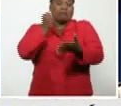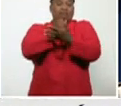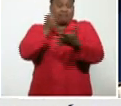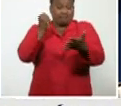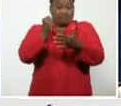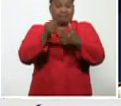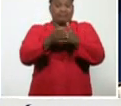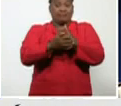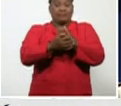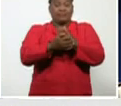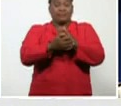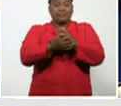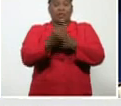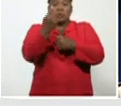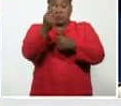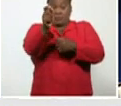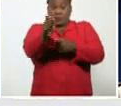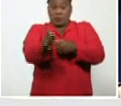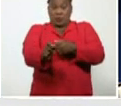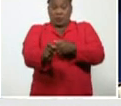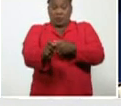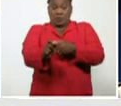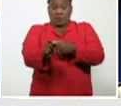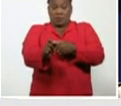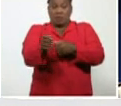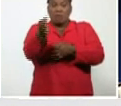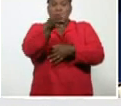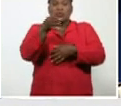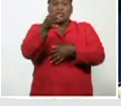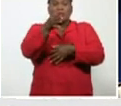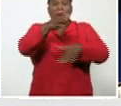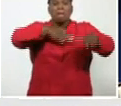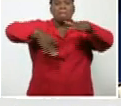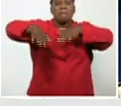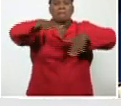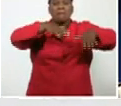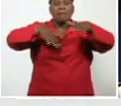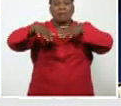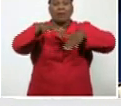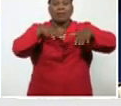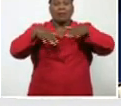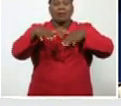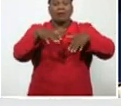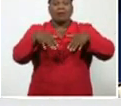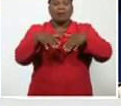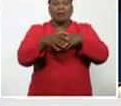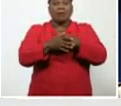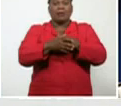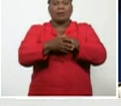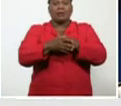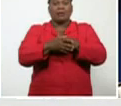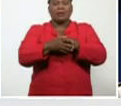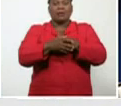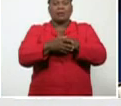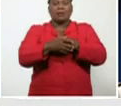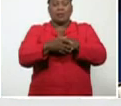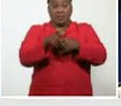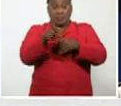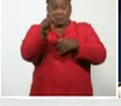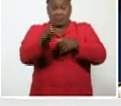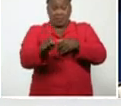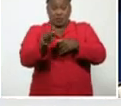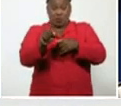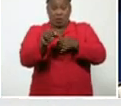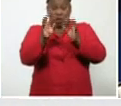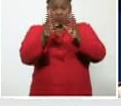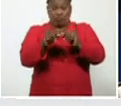un paciente en el municipio Playa que se confirmó como resultado